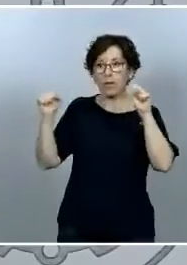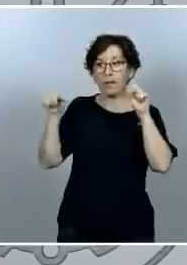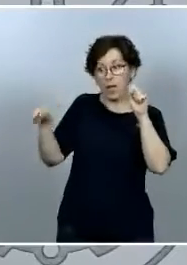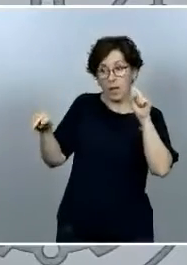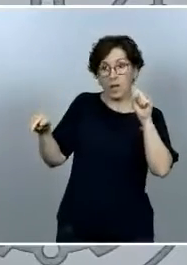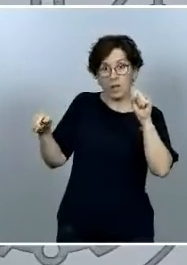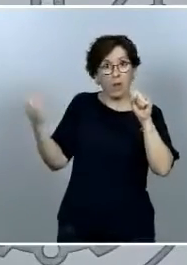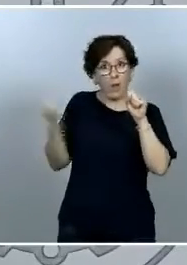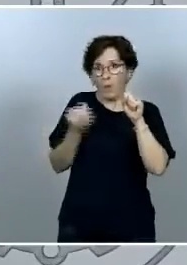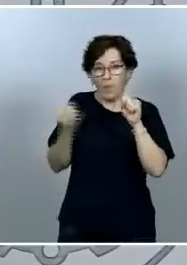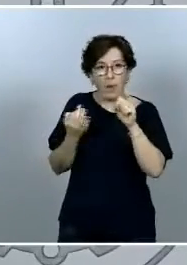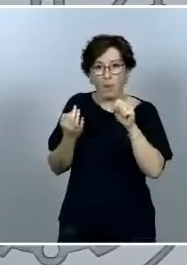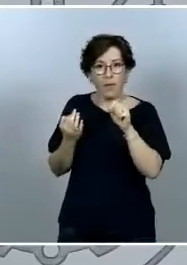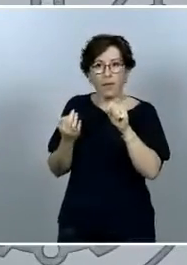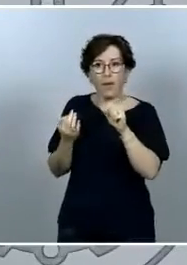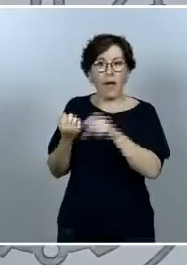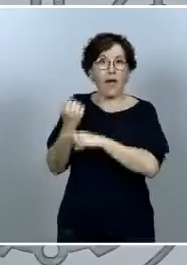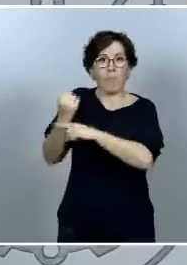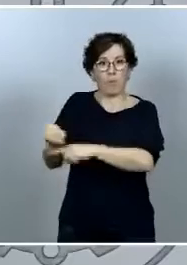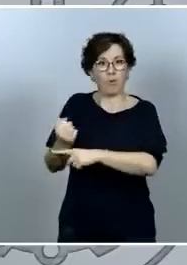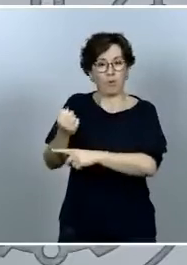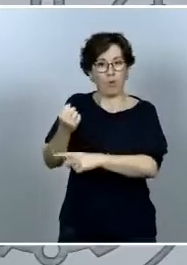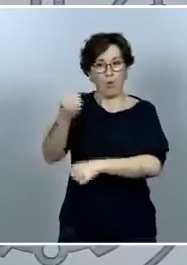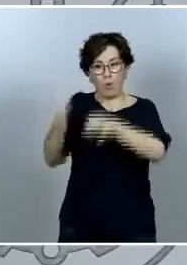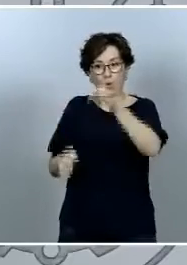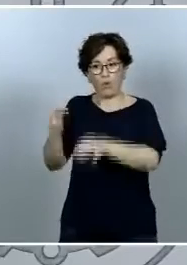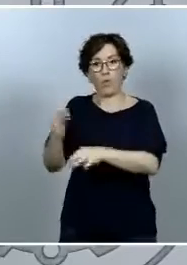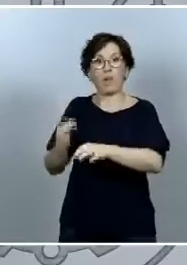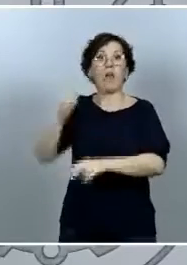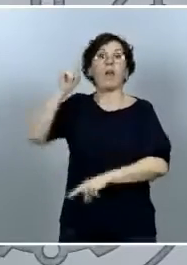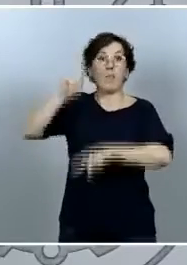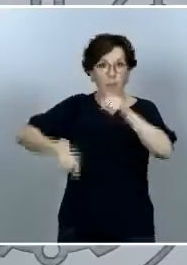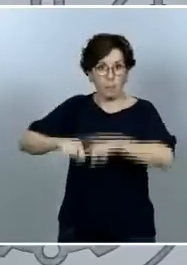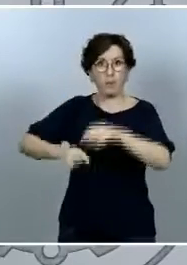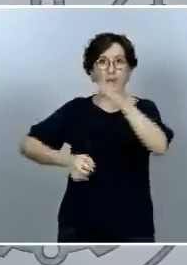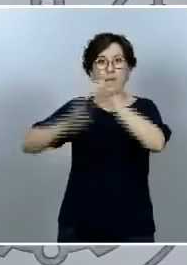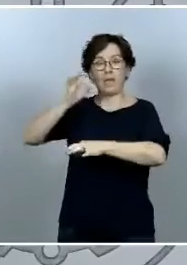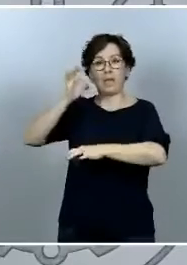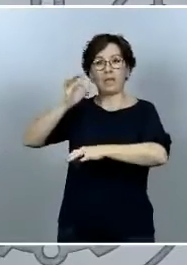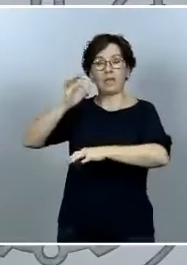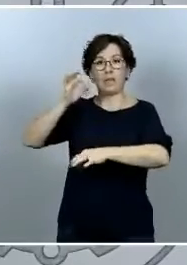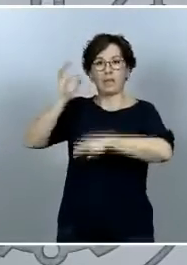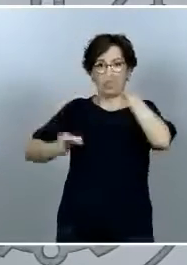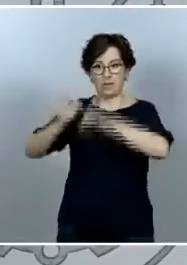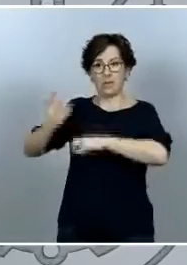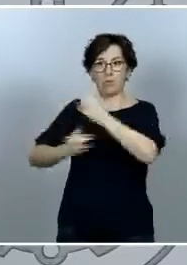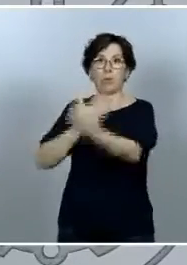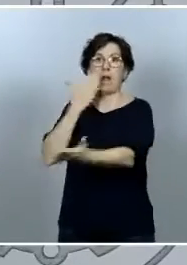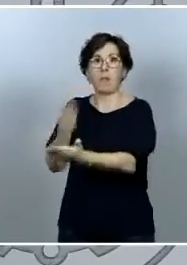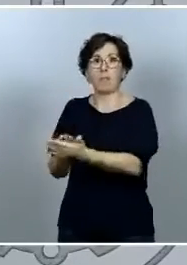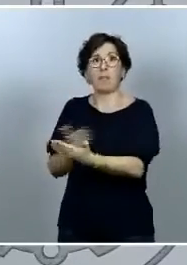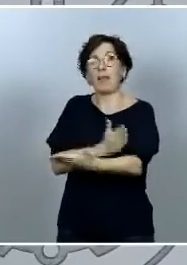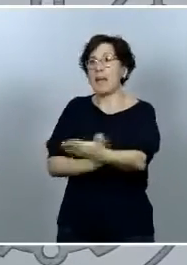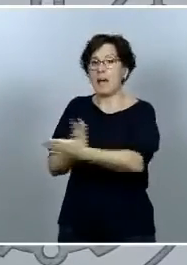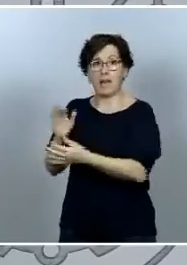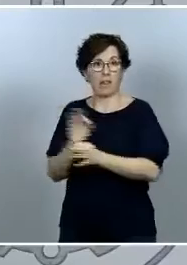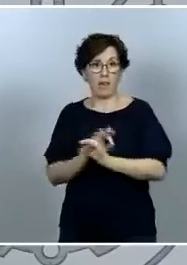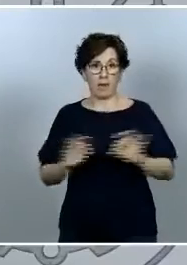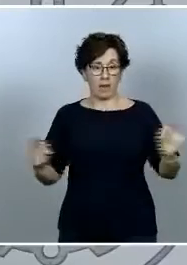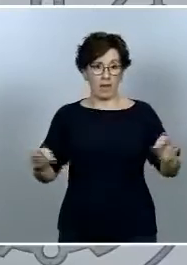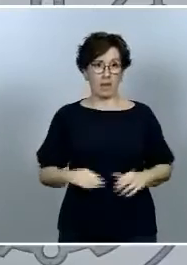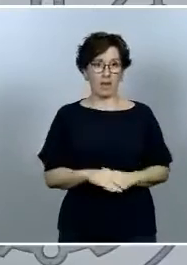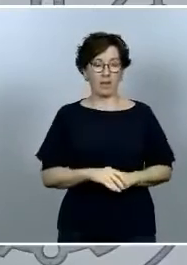auxilio judicial que el tribunal haya requerido o haya puesto de manifiesto y créanme que eso es lo que a me parece